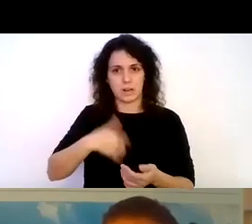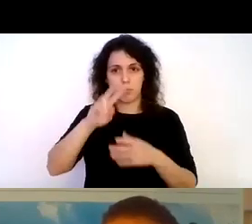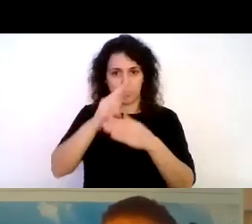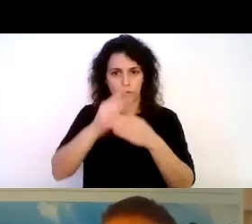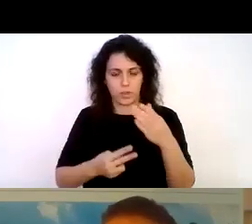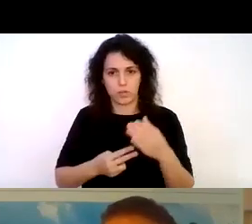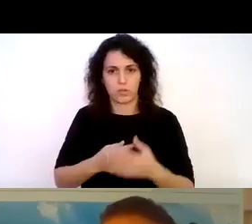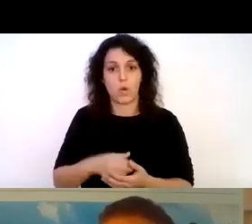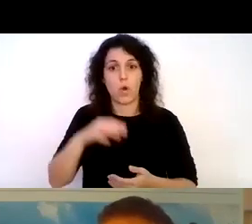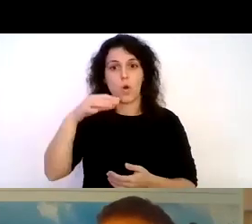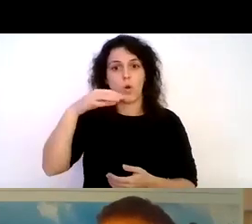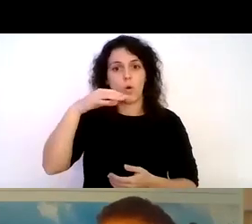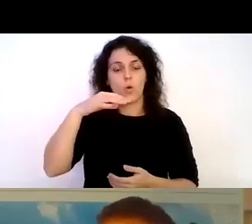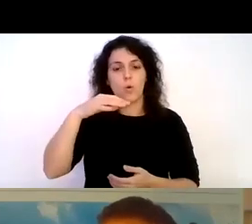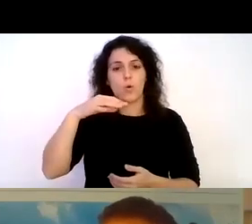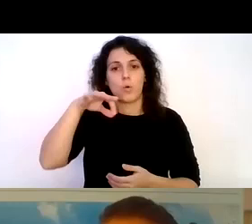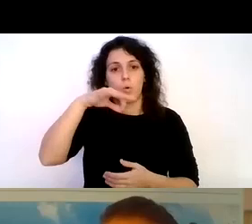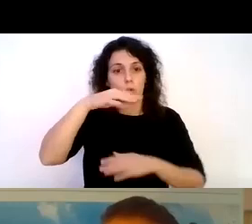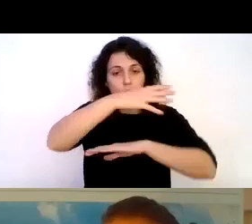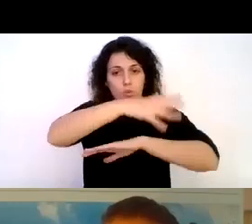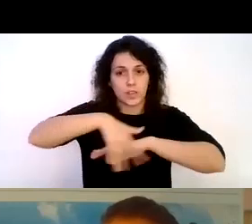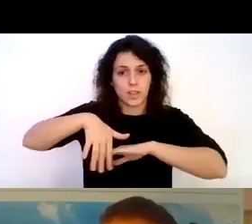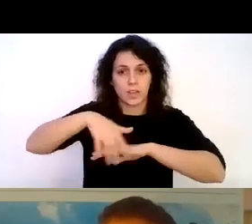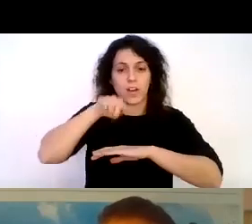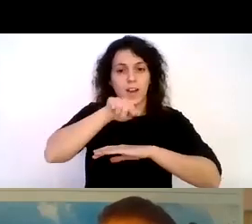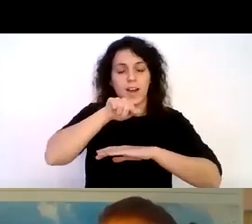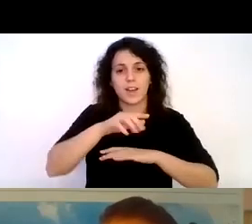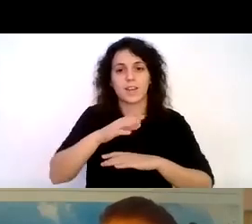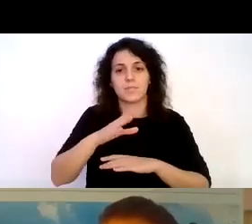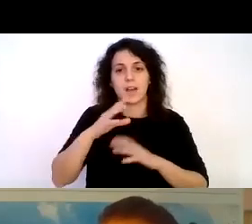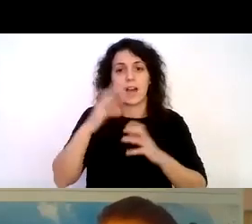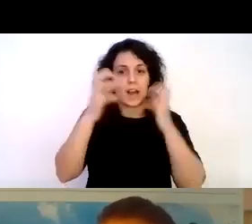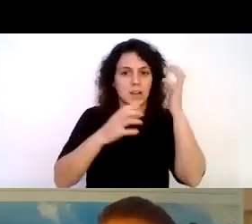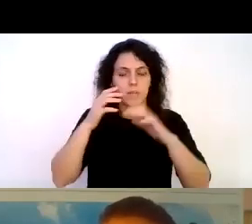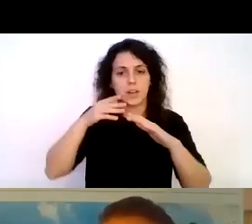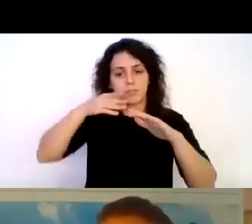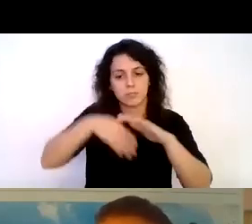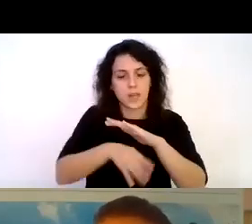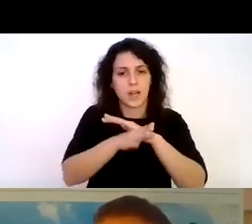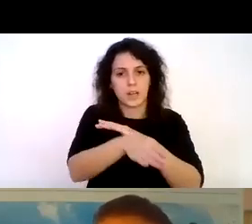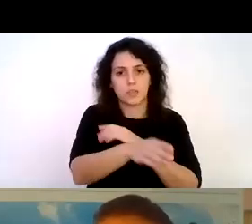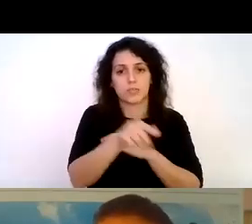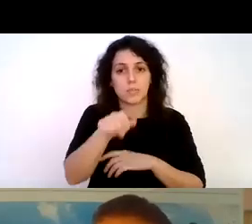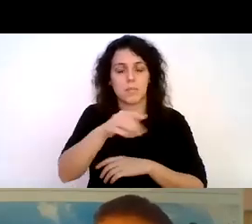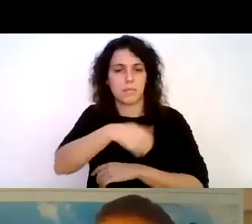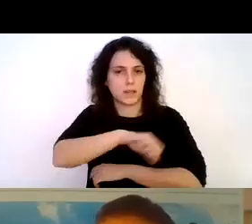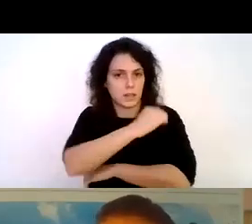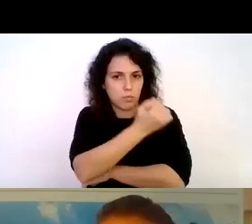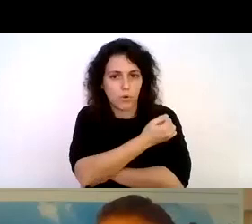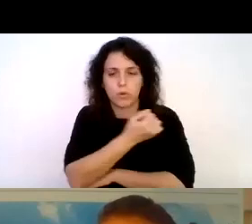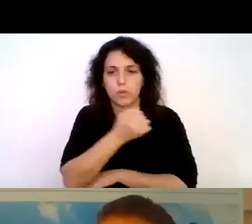único postadero continental de mamíferos marinos declarado patrimonio en fin un lugar que